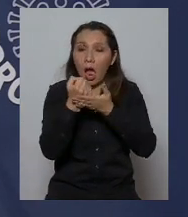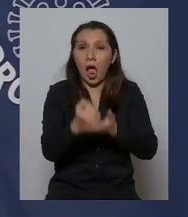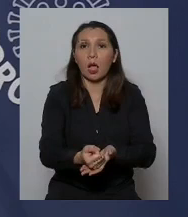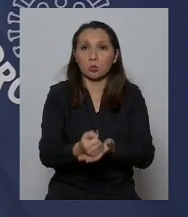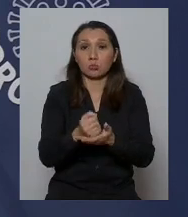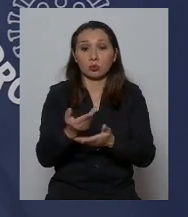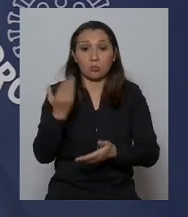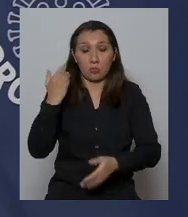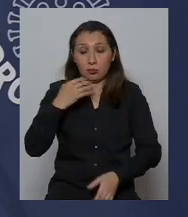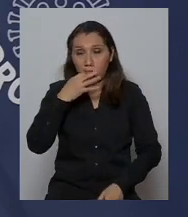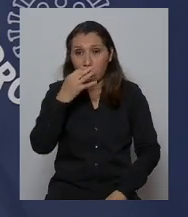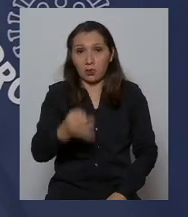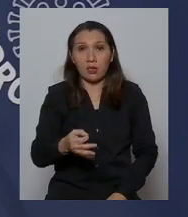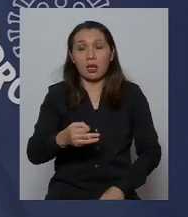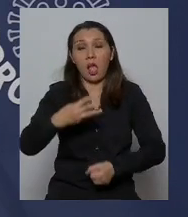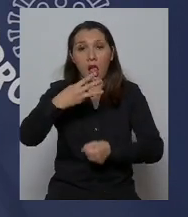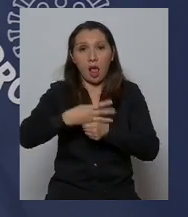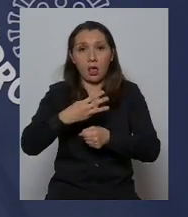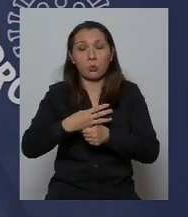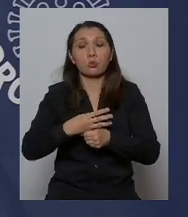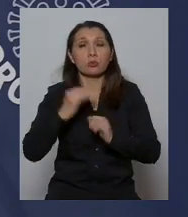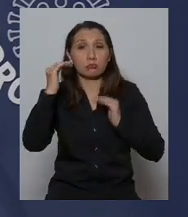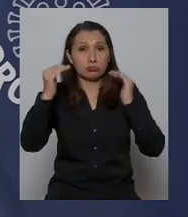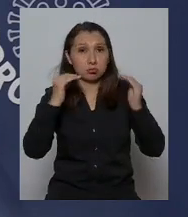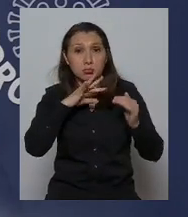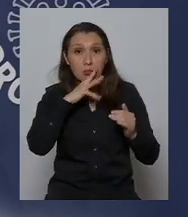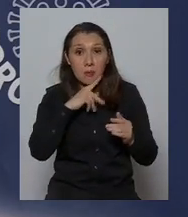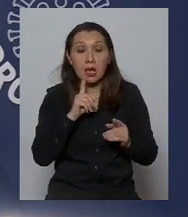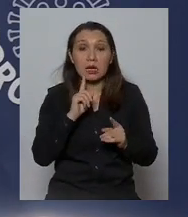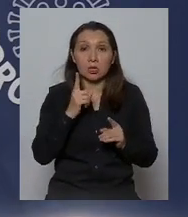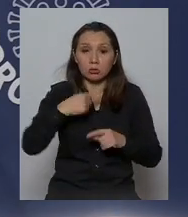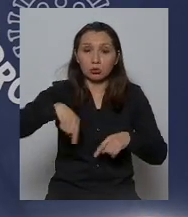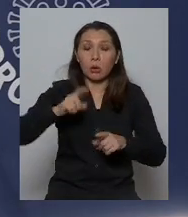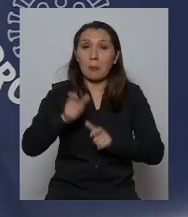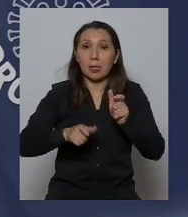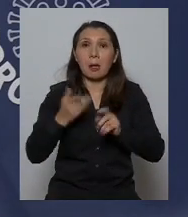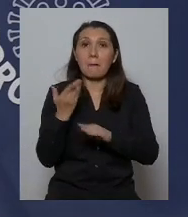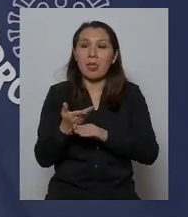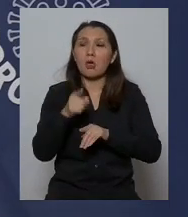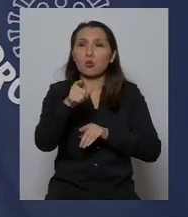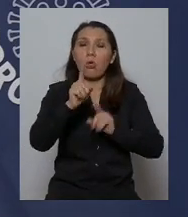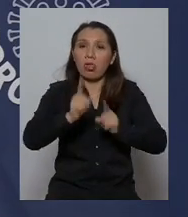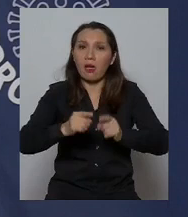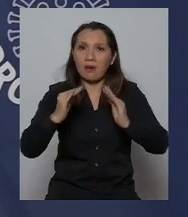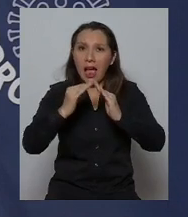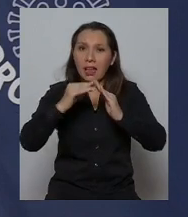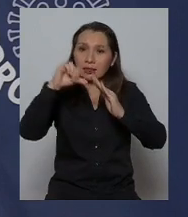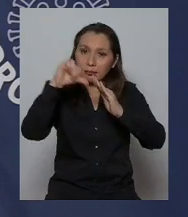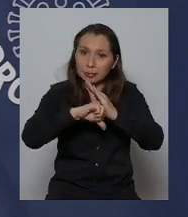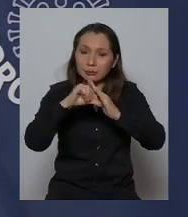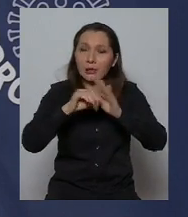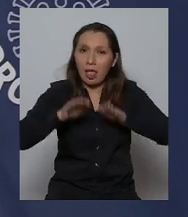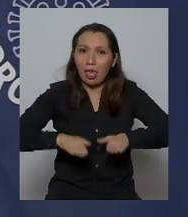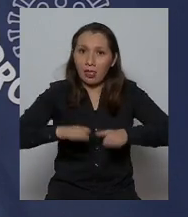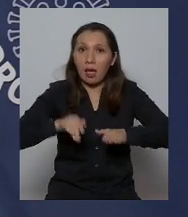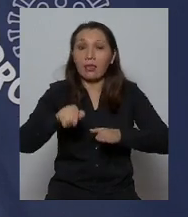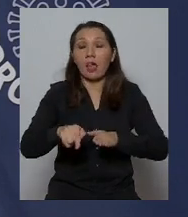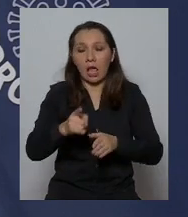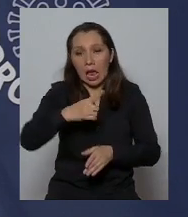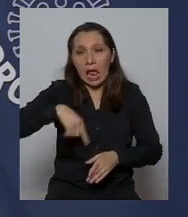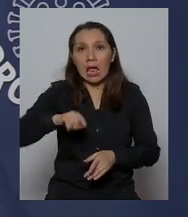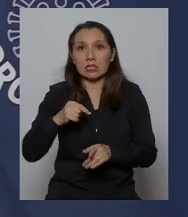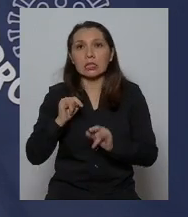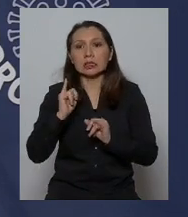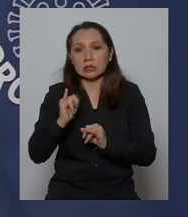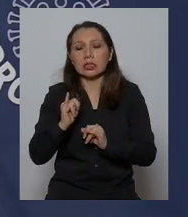de lo que acabo de mencionar de los adultos mayores que son las personas que nosotros le estamos pidiendo que se queden en sus hogares a ellos son